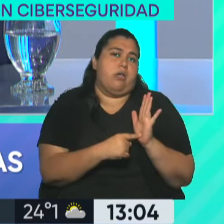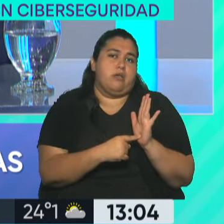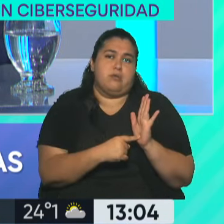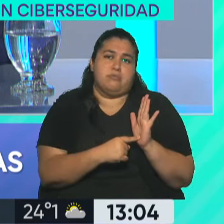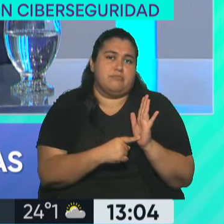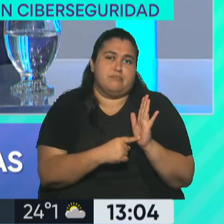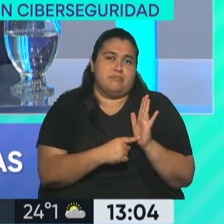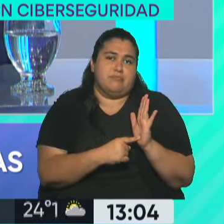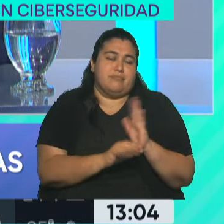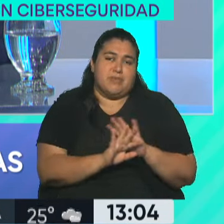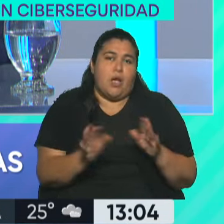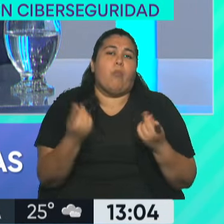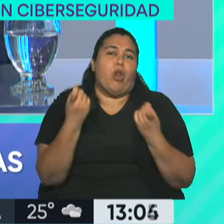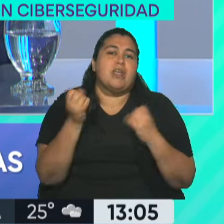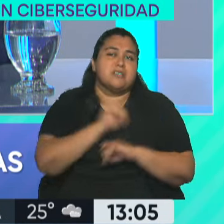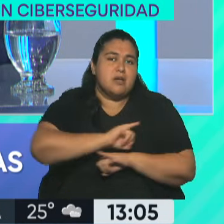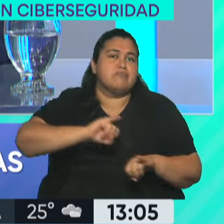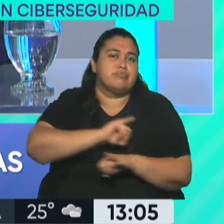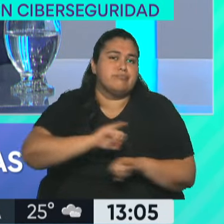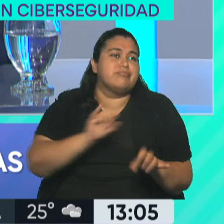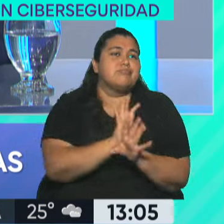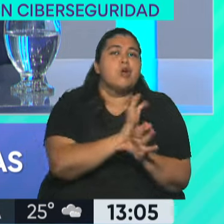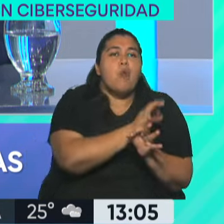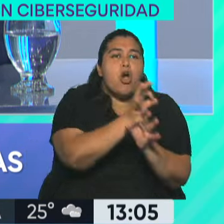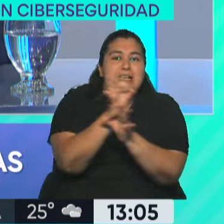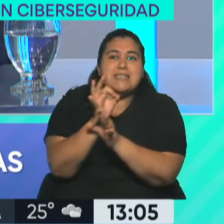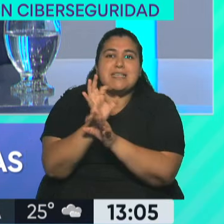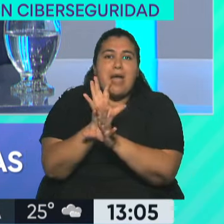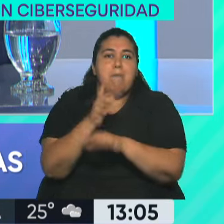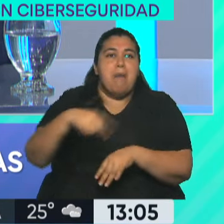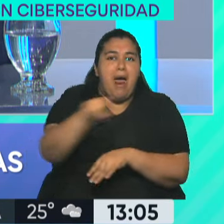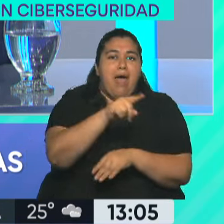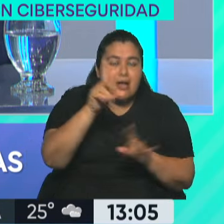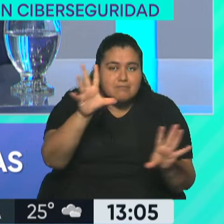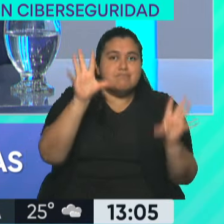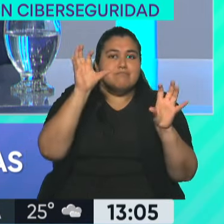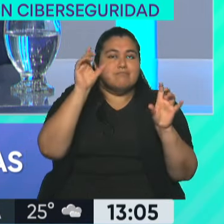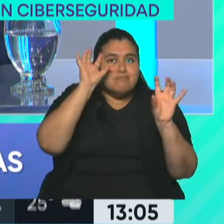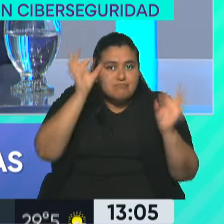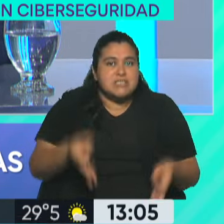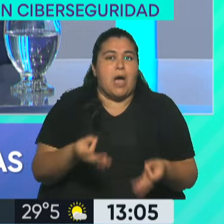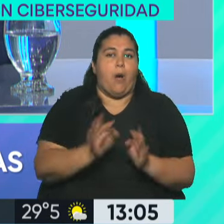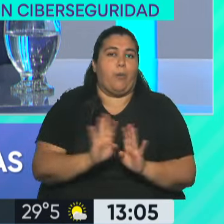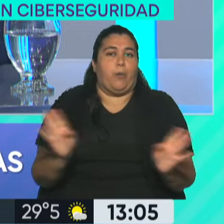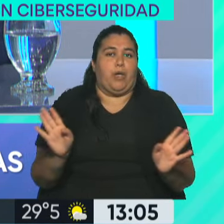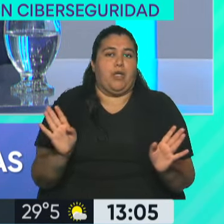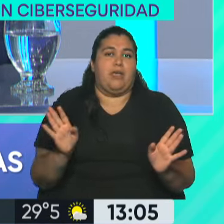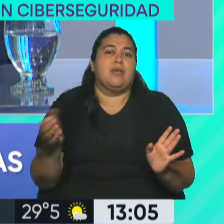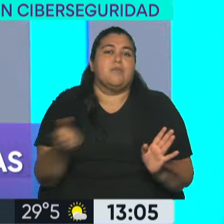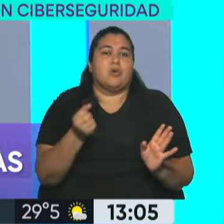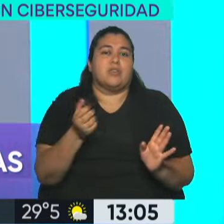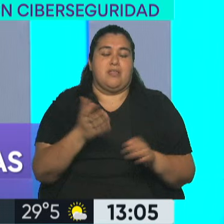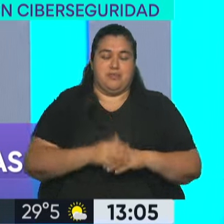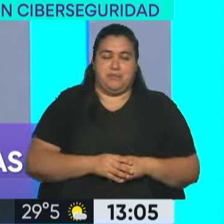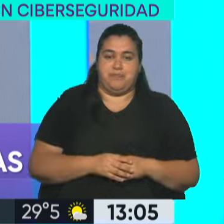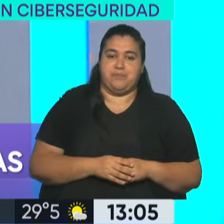Por eso es tan necesaria una campaña de educación y de información para que todos sepamos cómo manejarnos en relación a esto